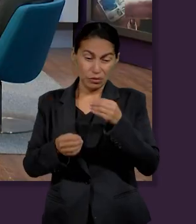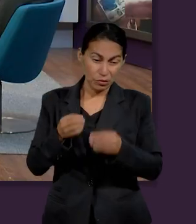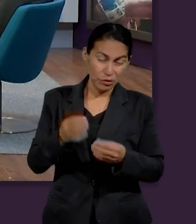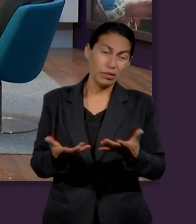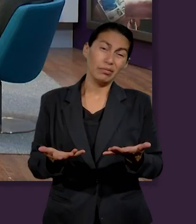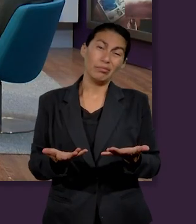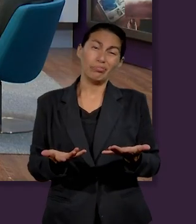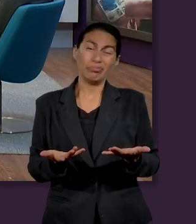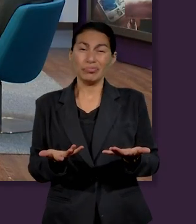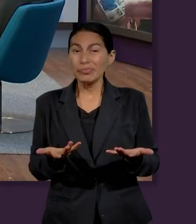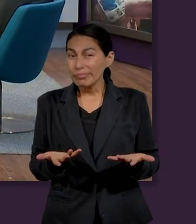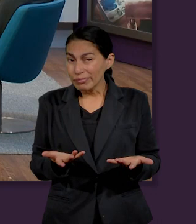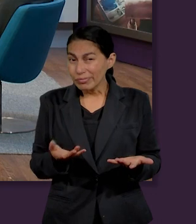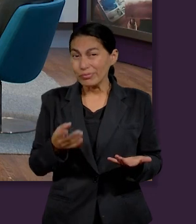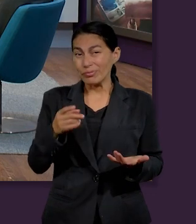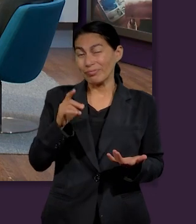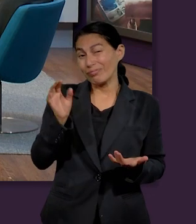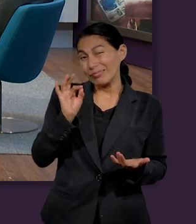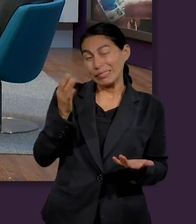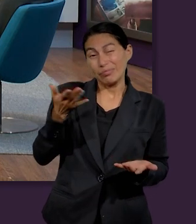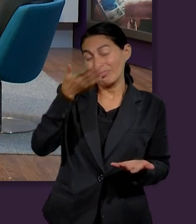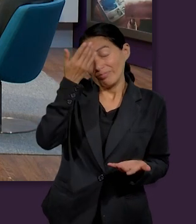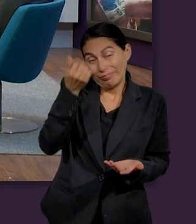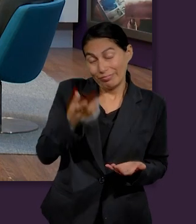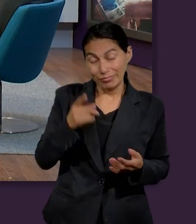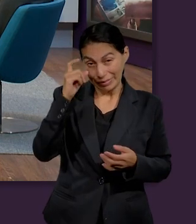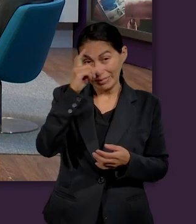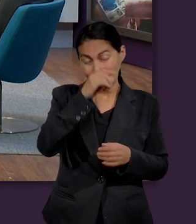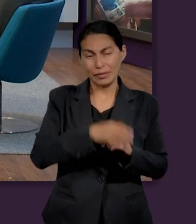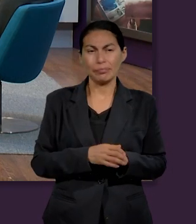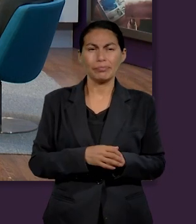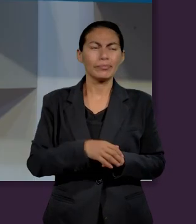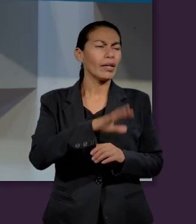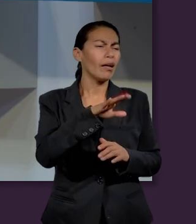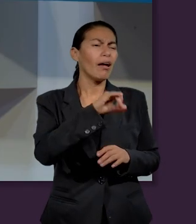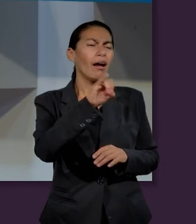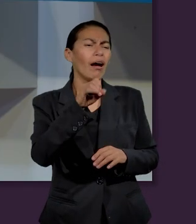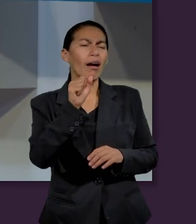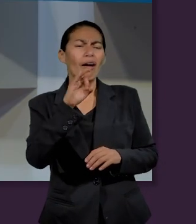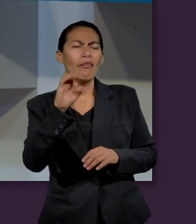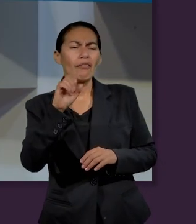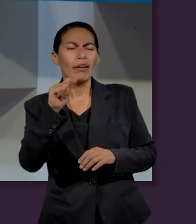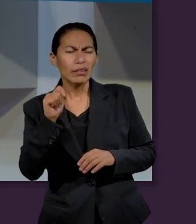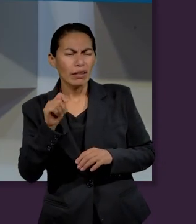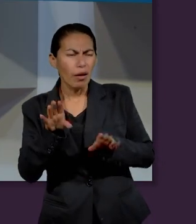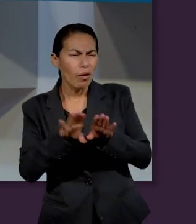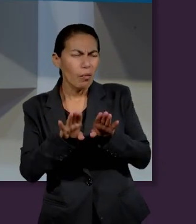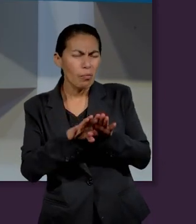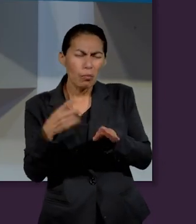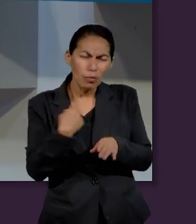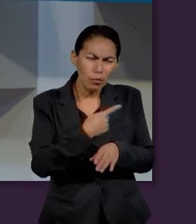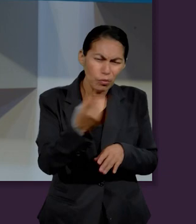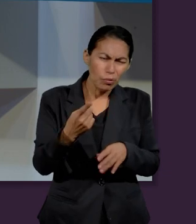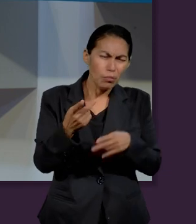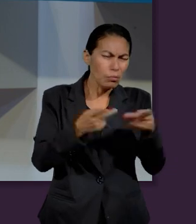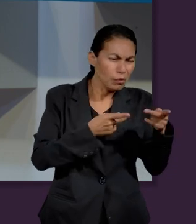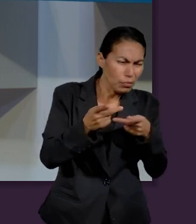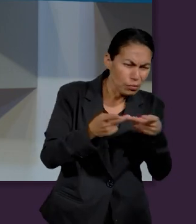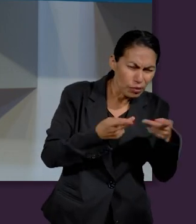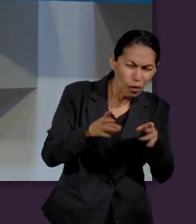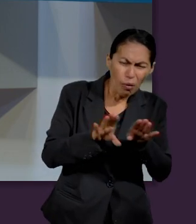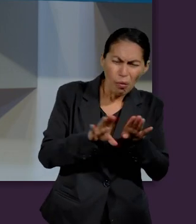predicación de un mensaje de juicio? Jafet, ¿cómo podemos nosotros prepararnos